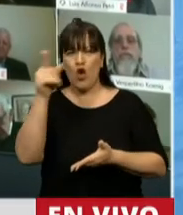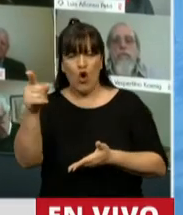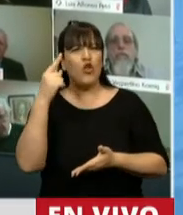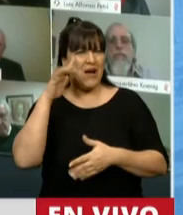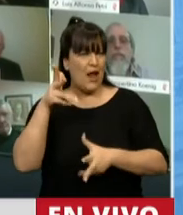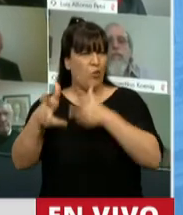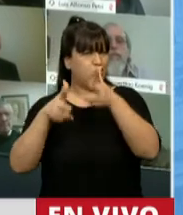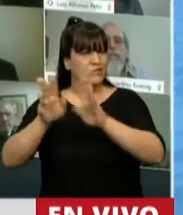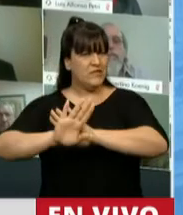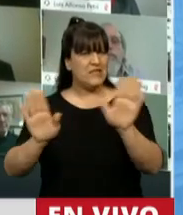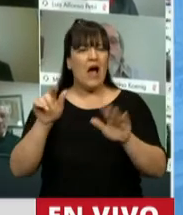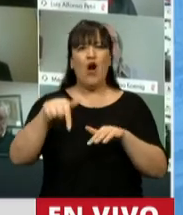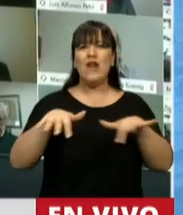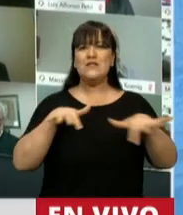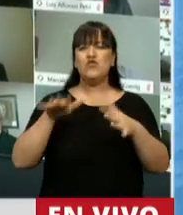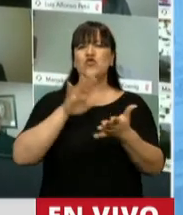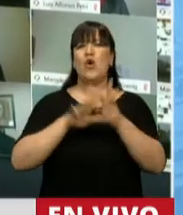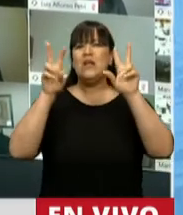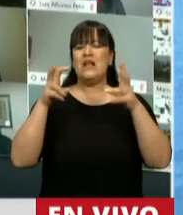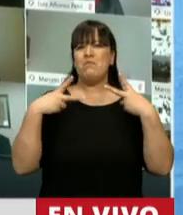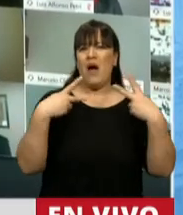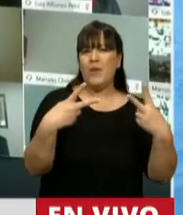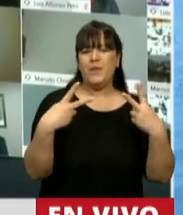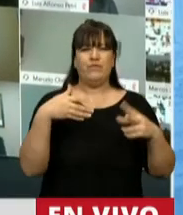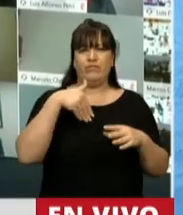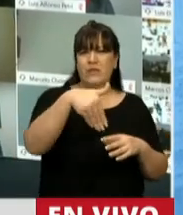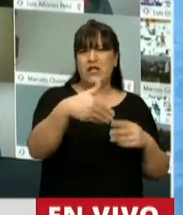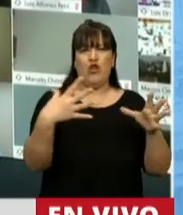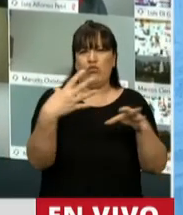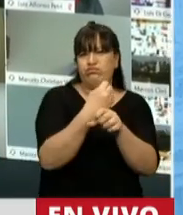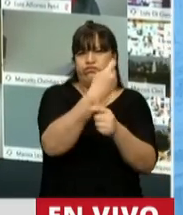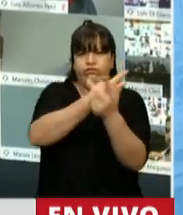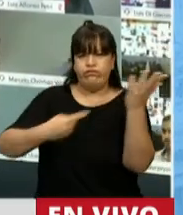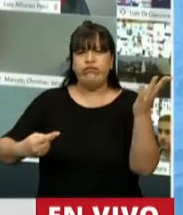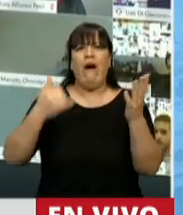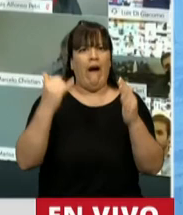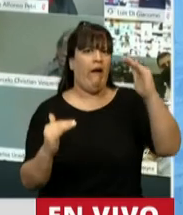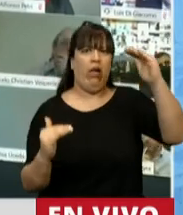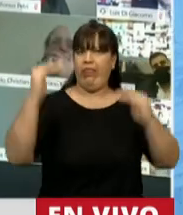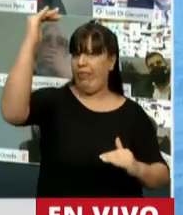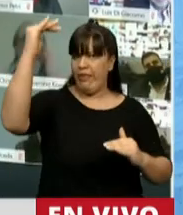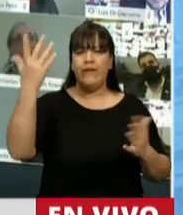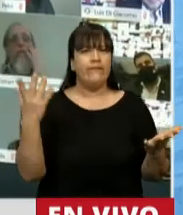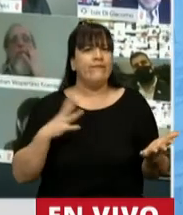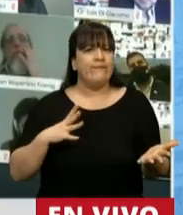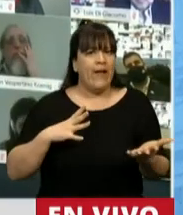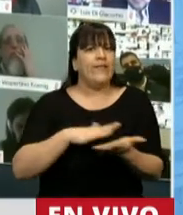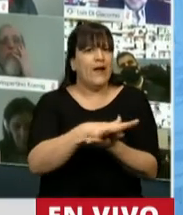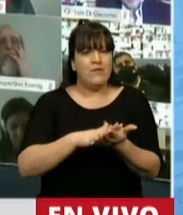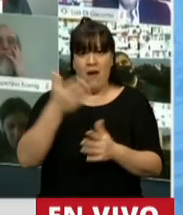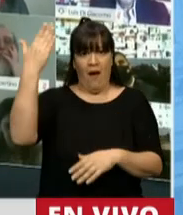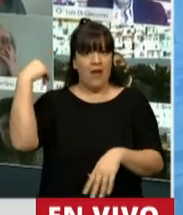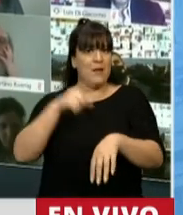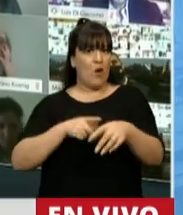la situación del transporte público a nivel del país tiene profunda asimetría. No la resolvimos nosotros cuando